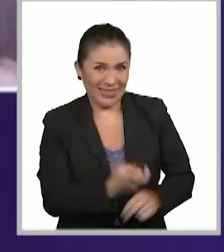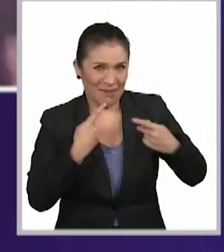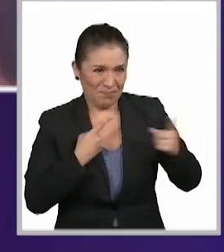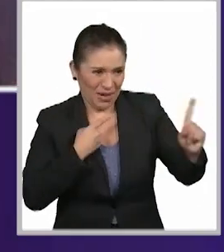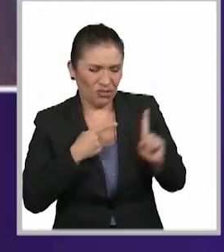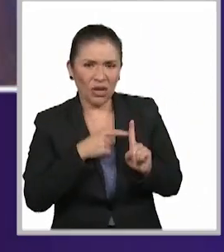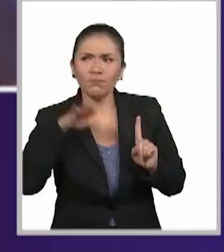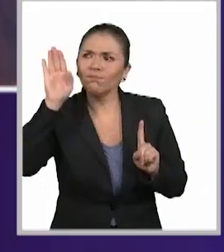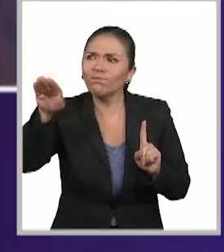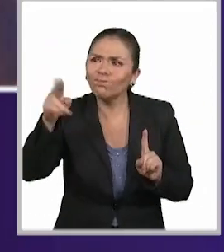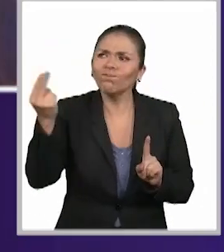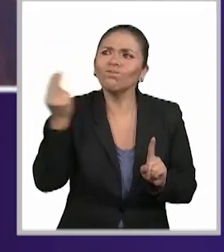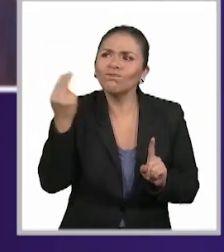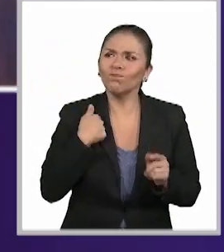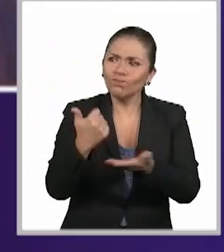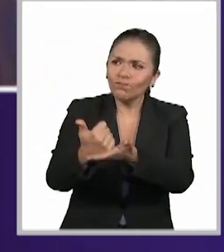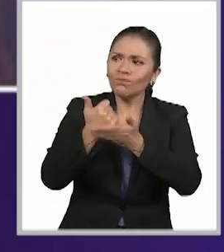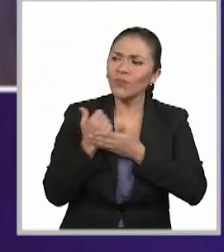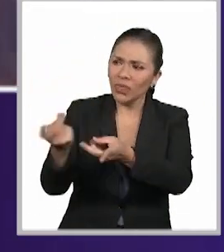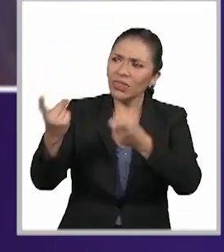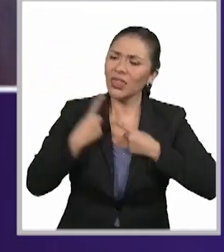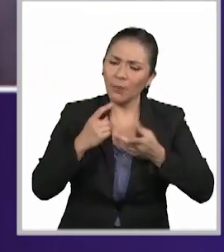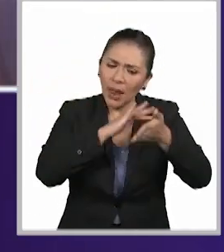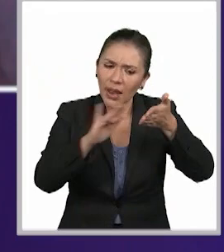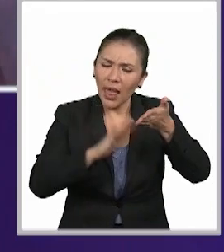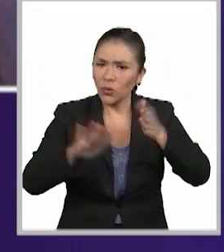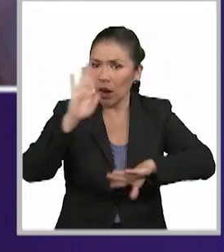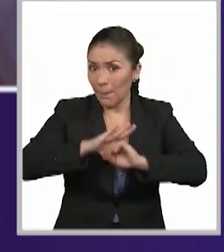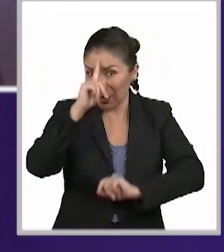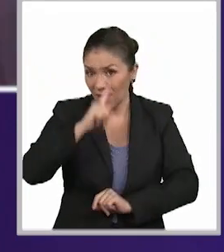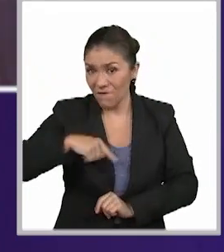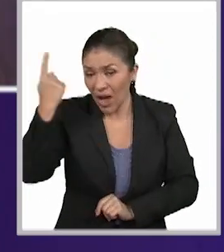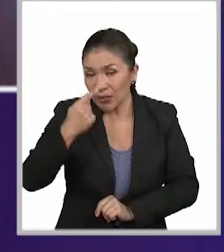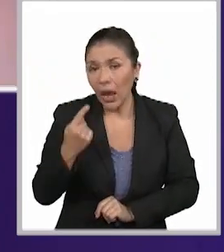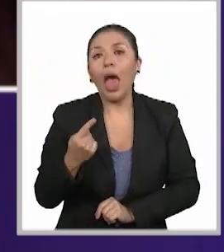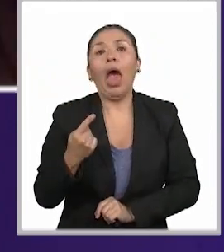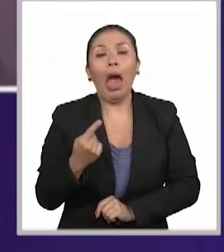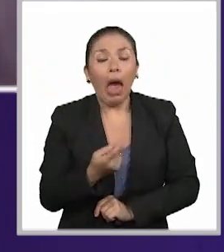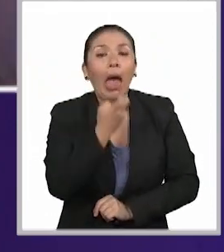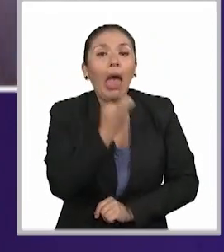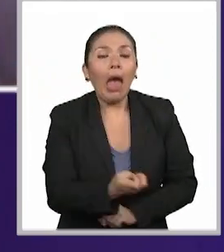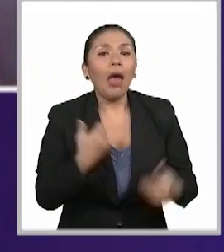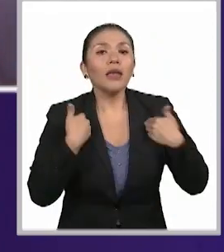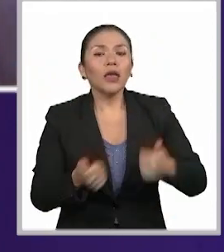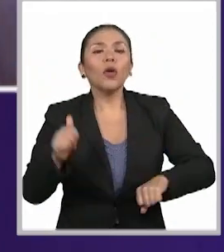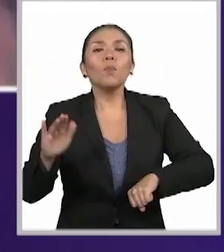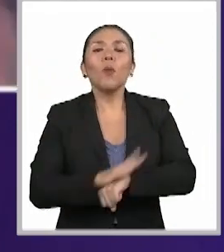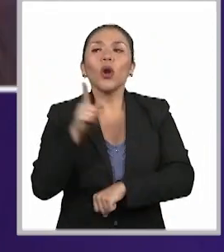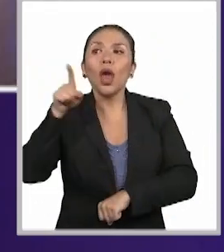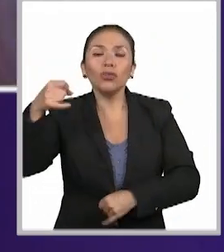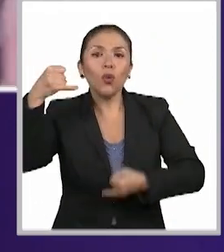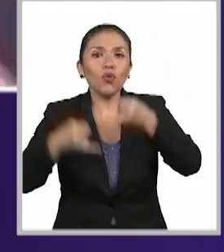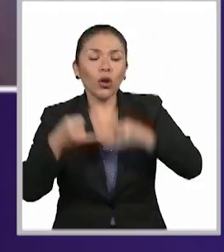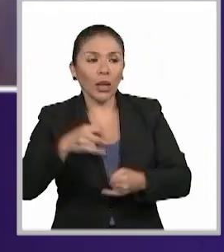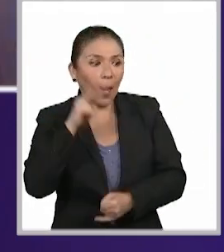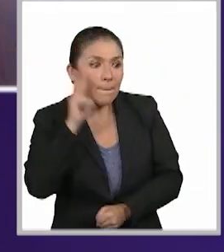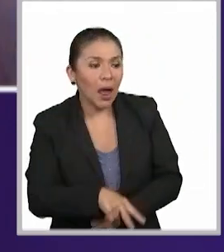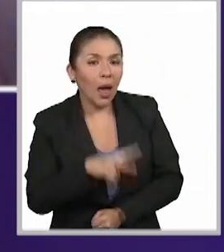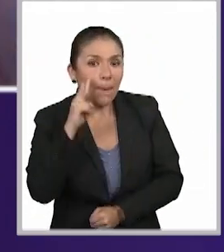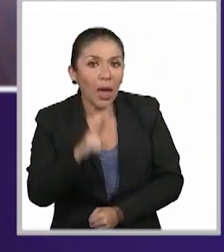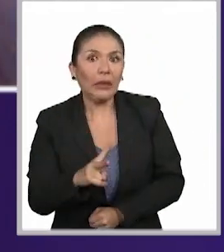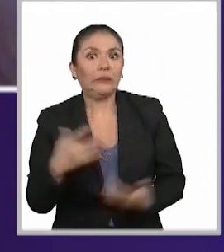este quejoso solicita que se le emite la sentencia en lectura fácil, y un poco derivado de que la Corte